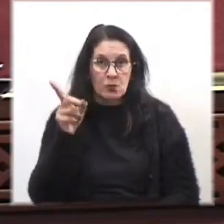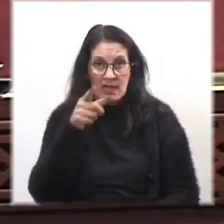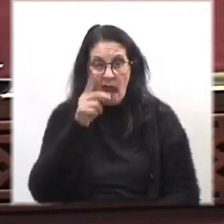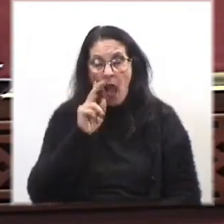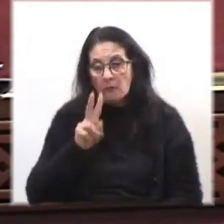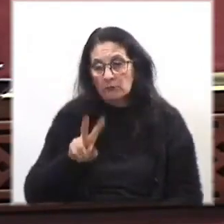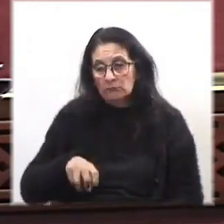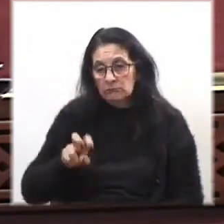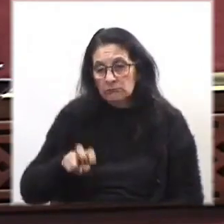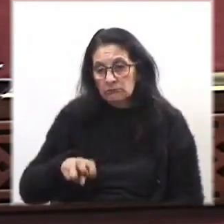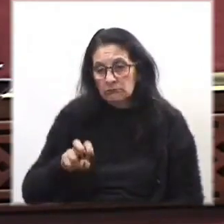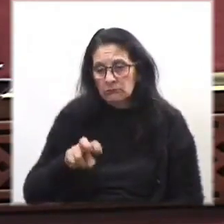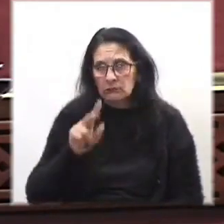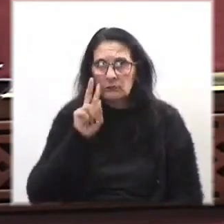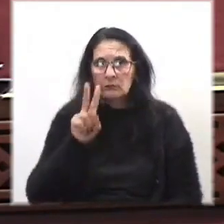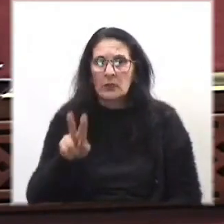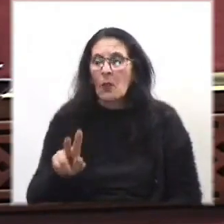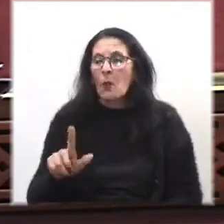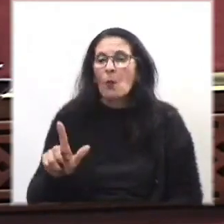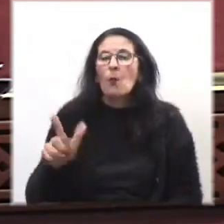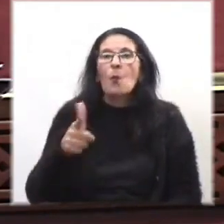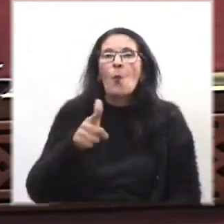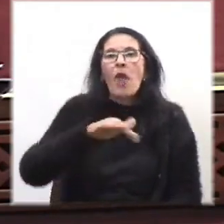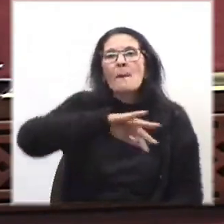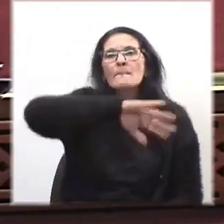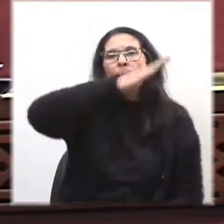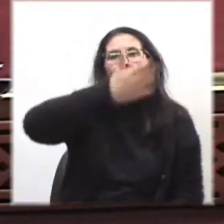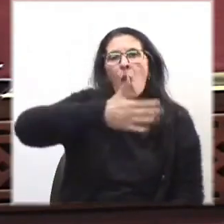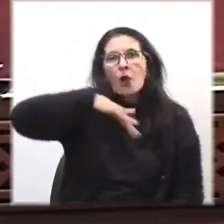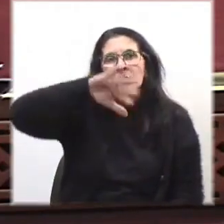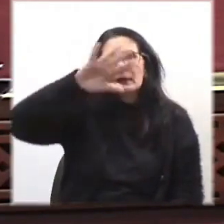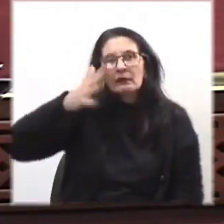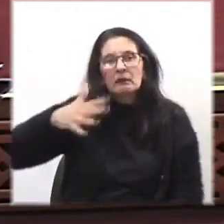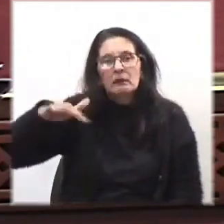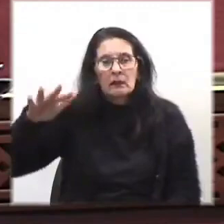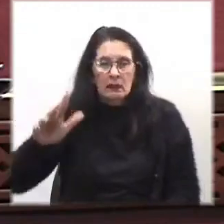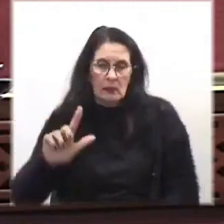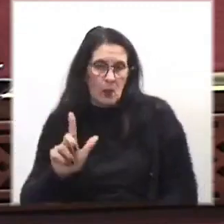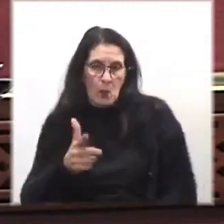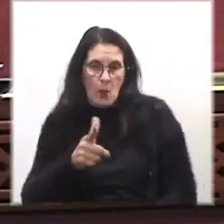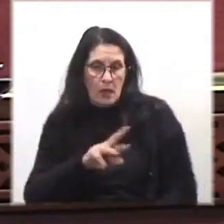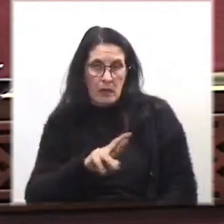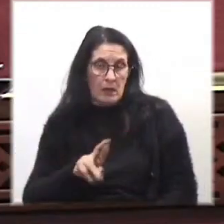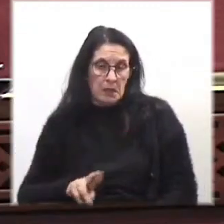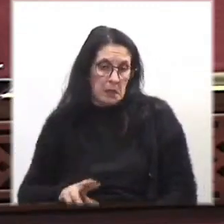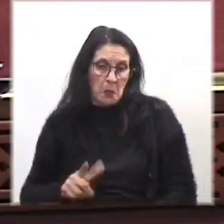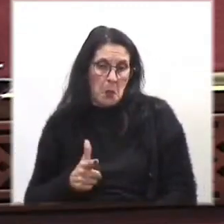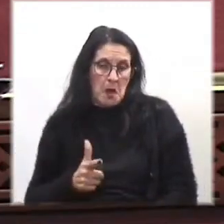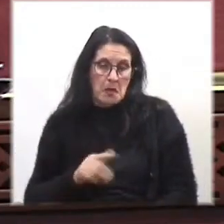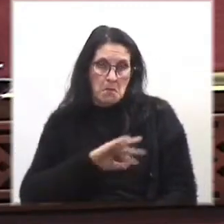Con que prácticamente no hay más monte en el río.